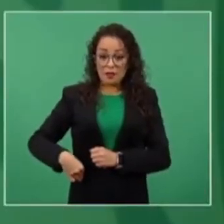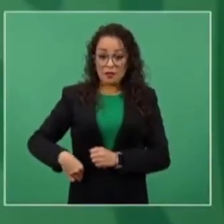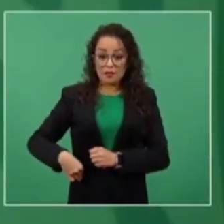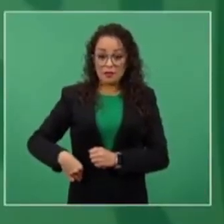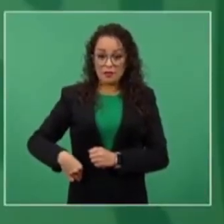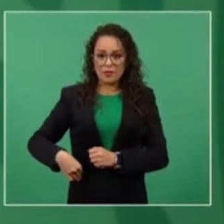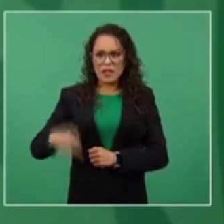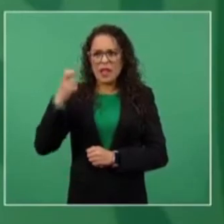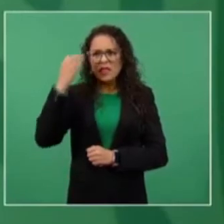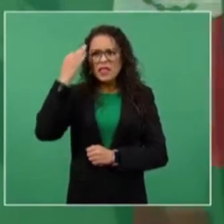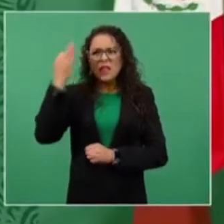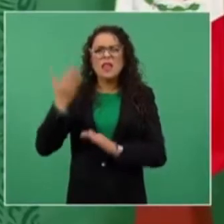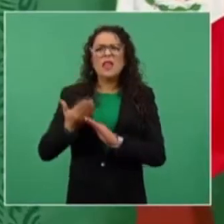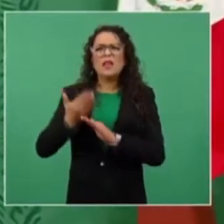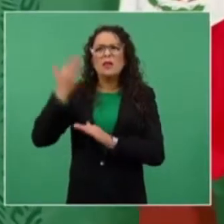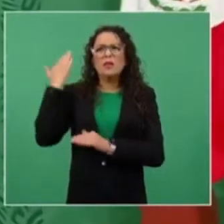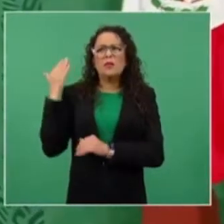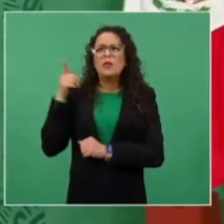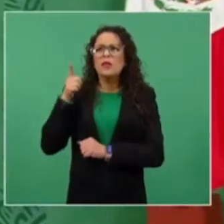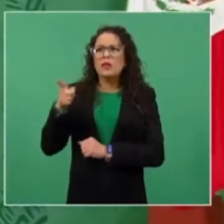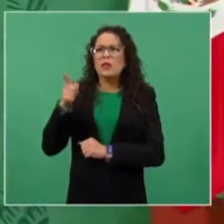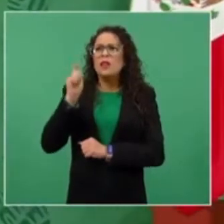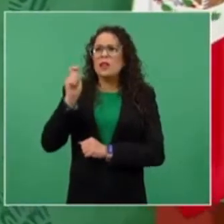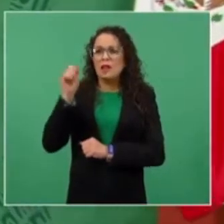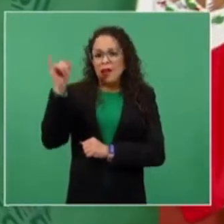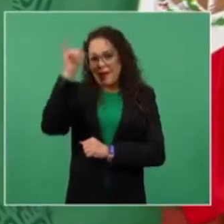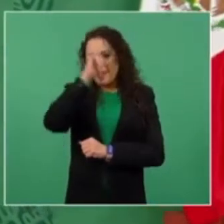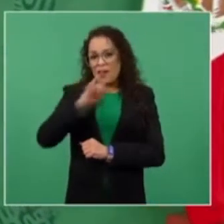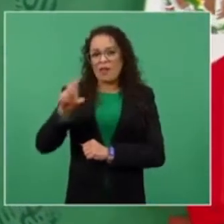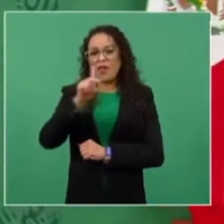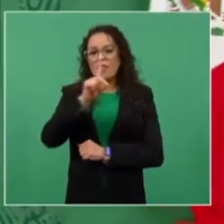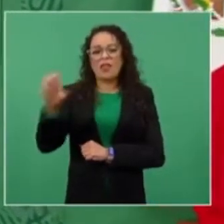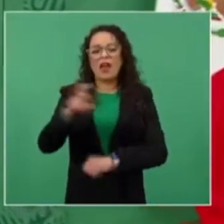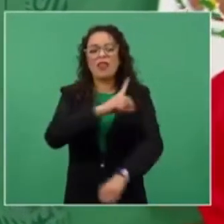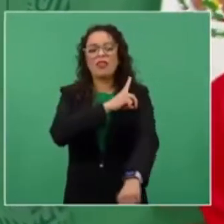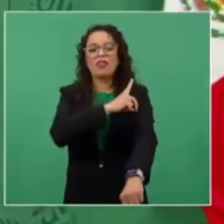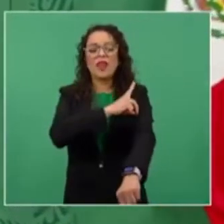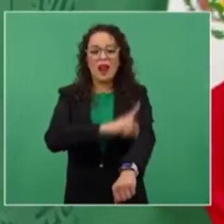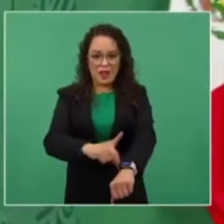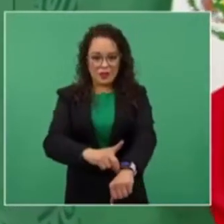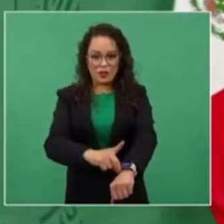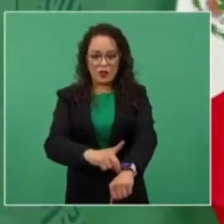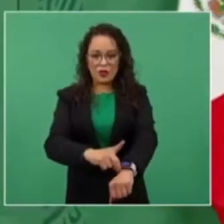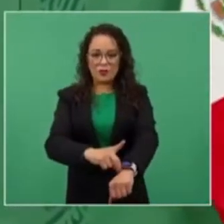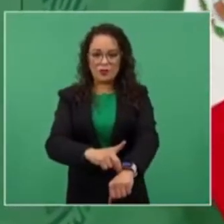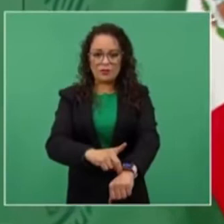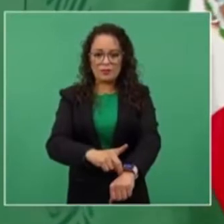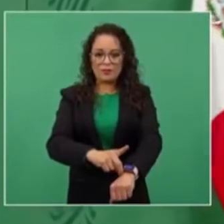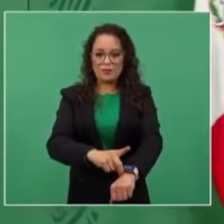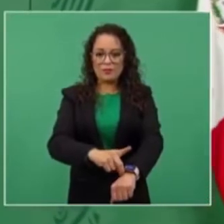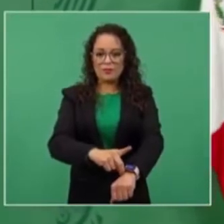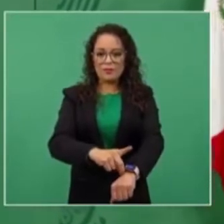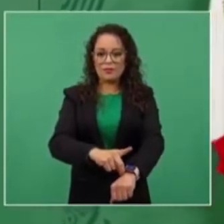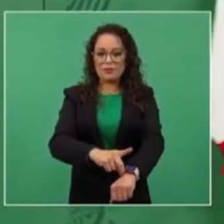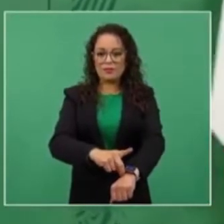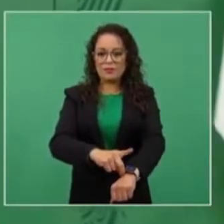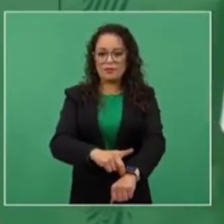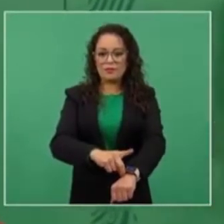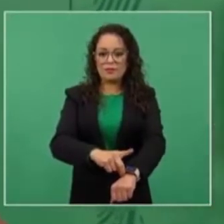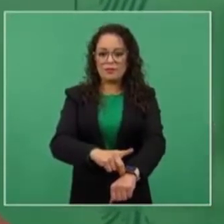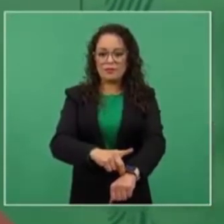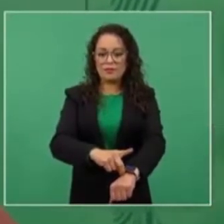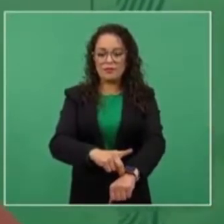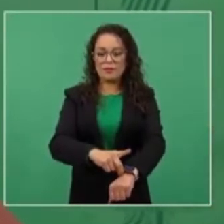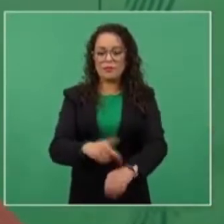su jefe de delegación, sino podía, si era un